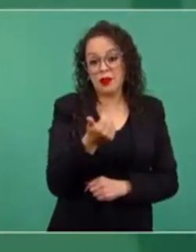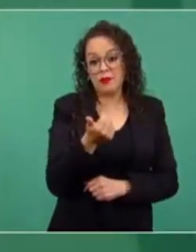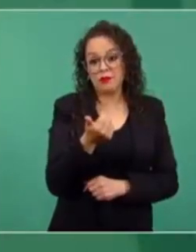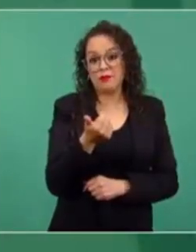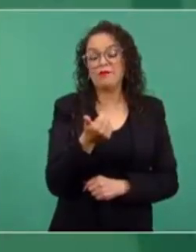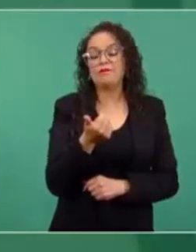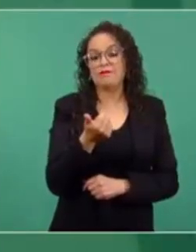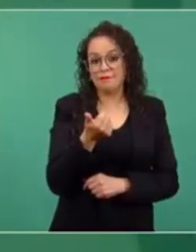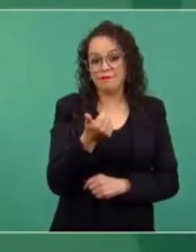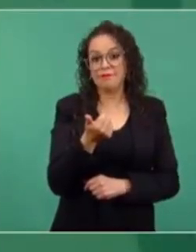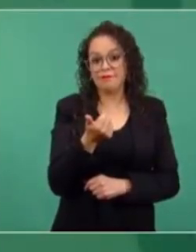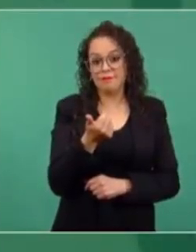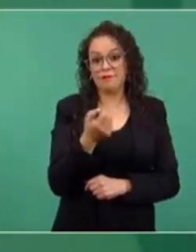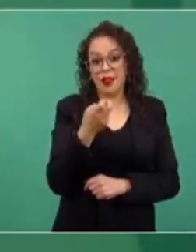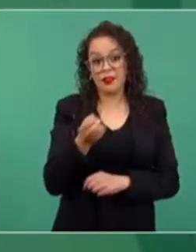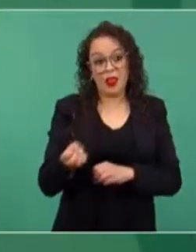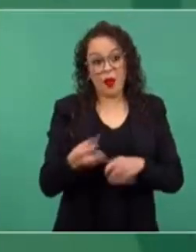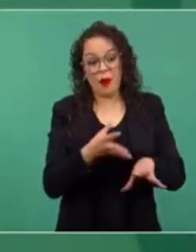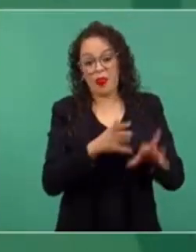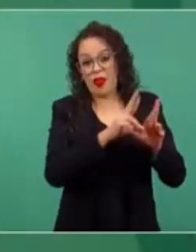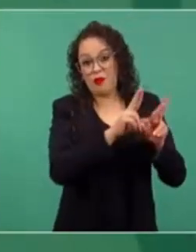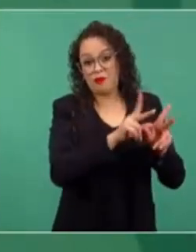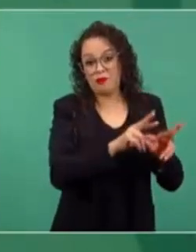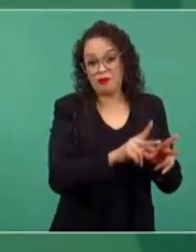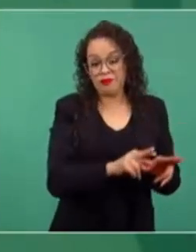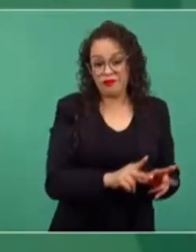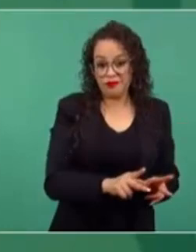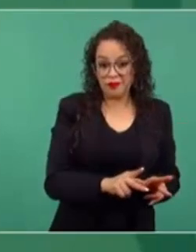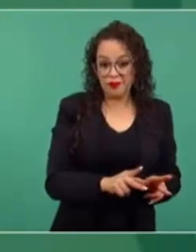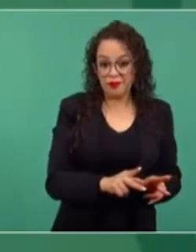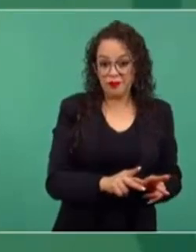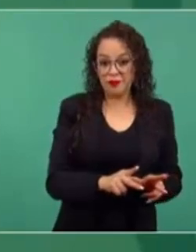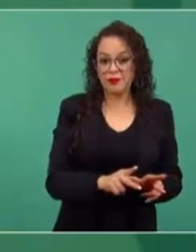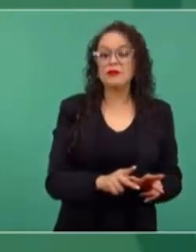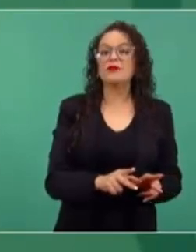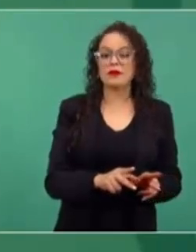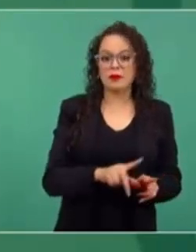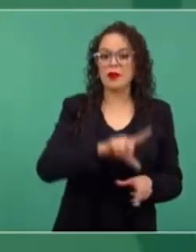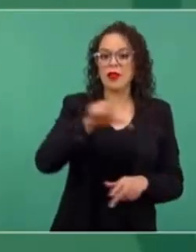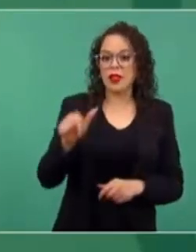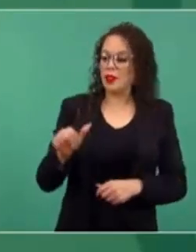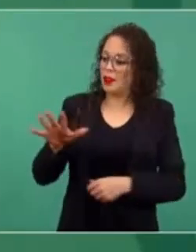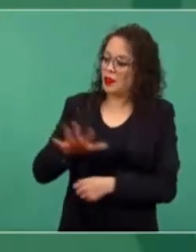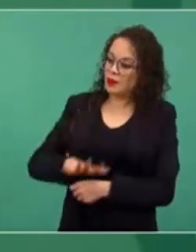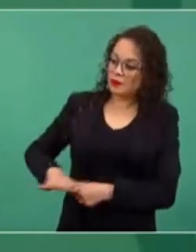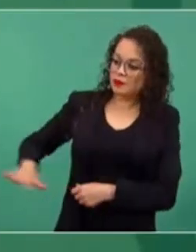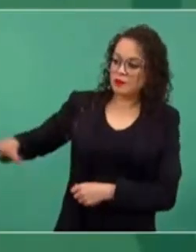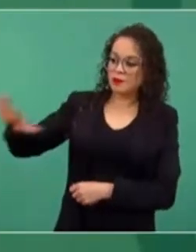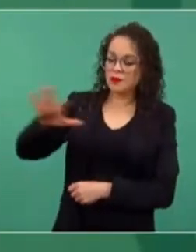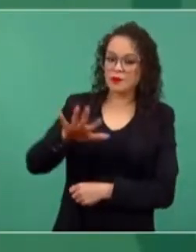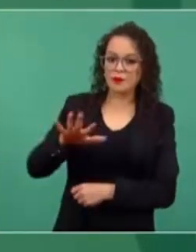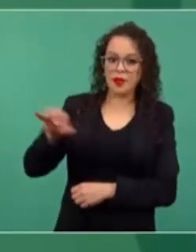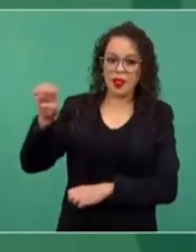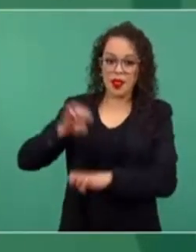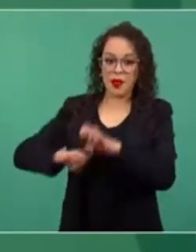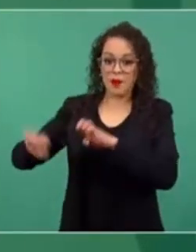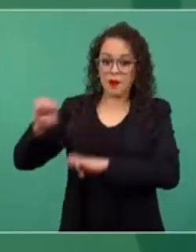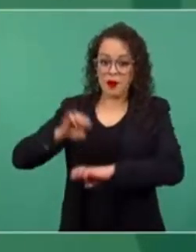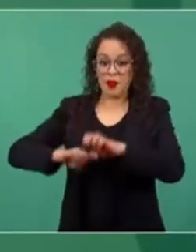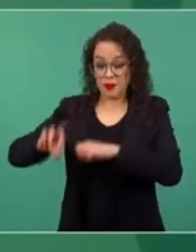acaparando las empresas